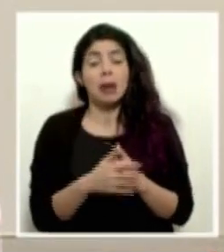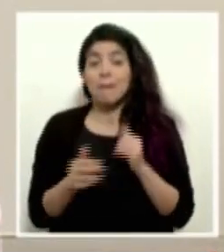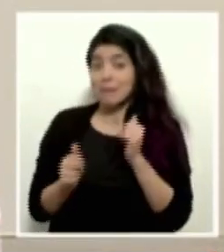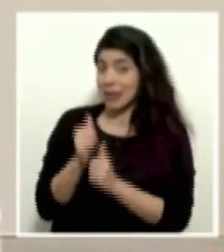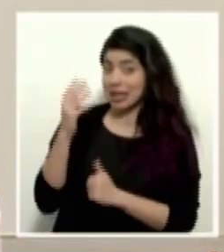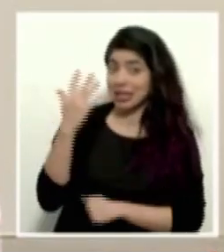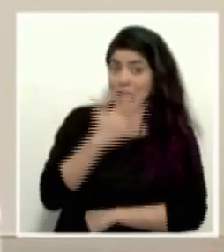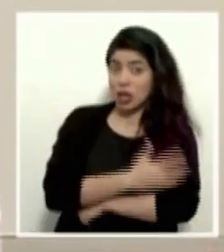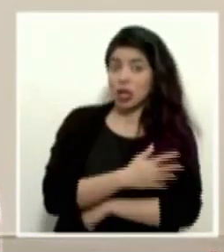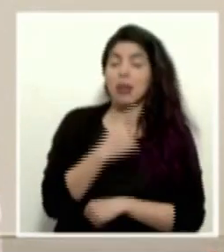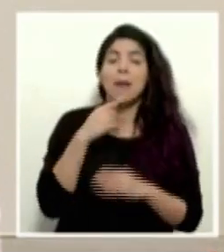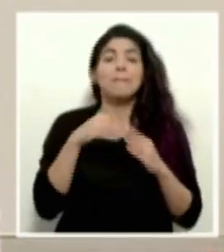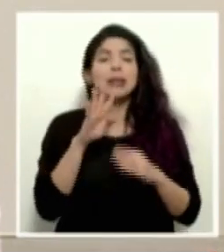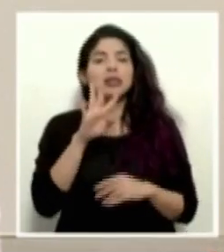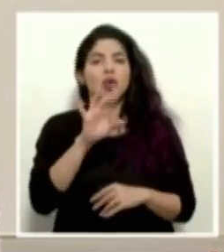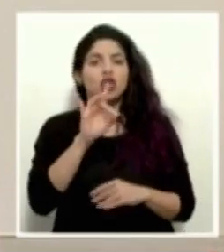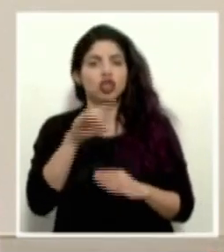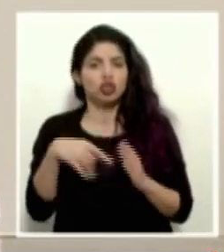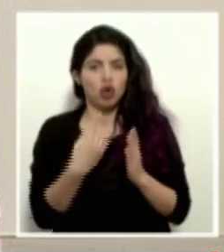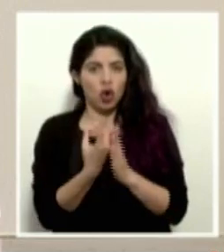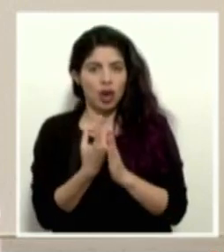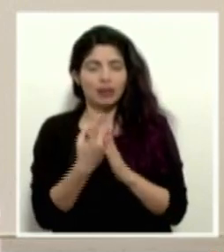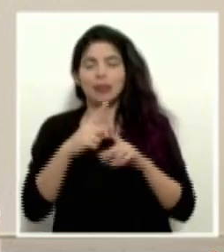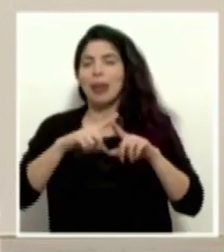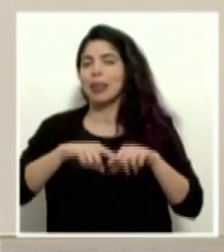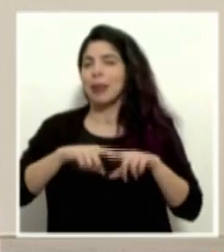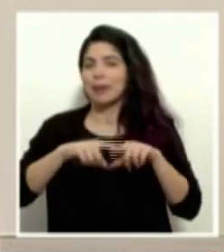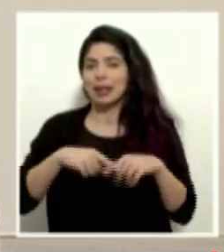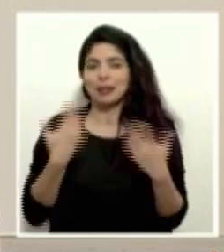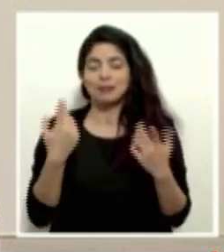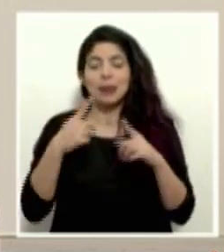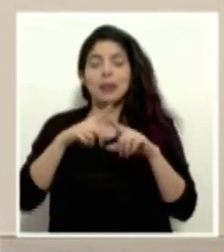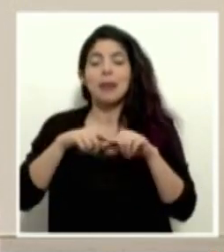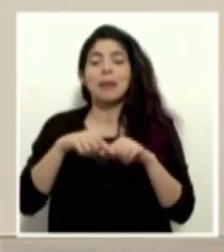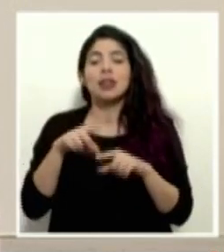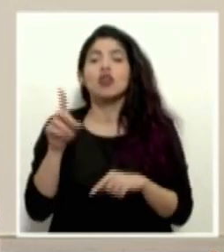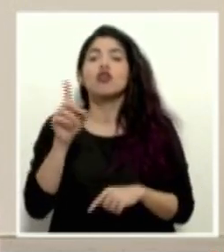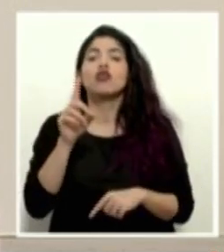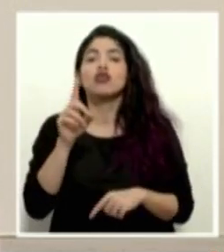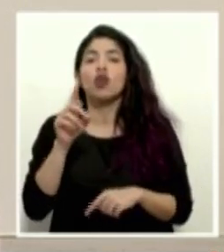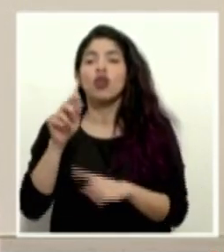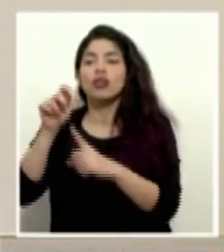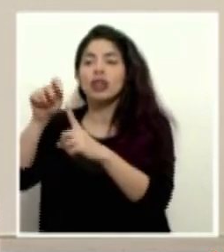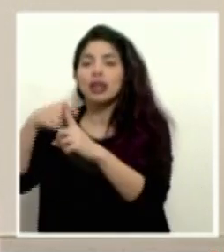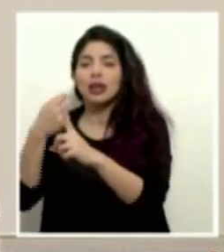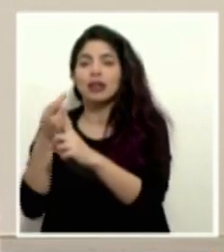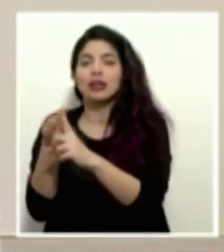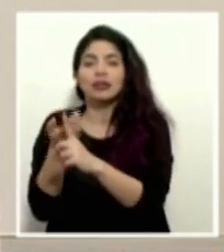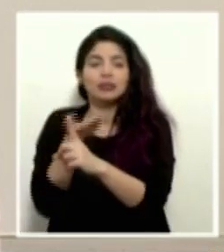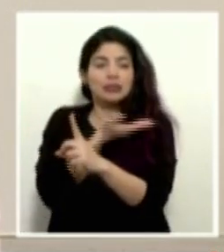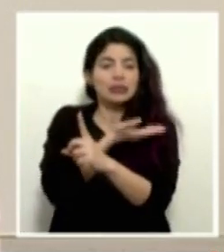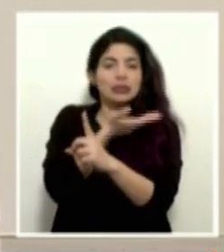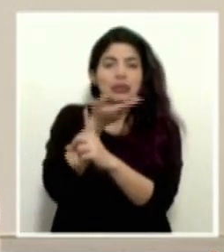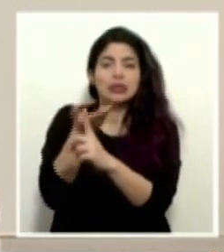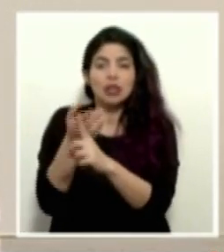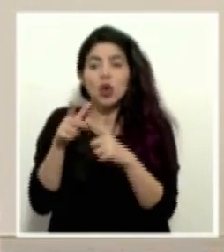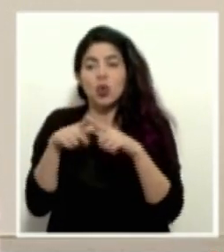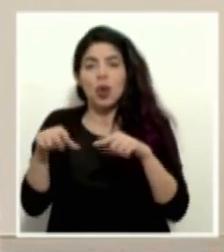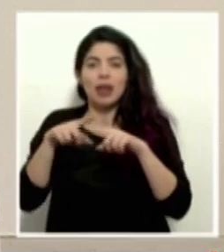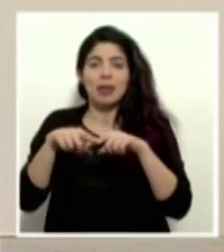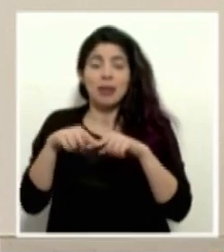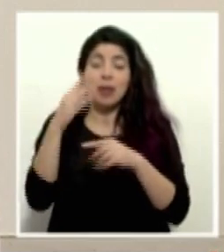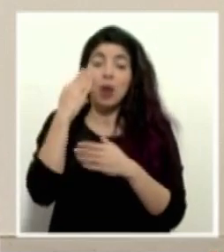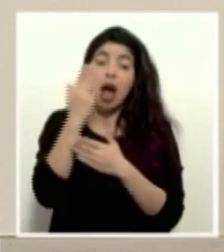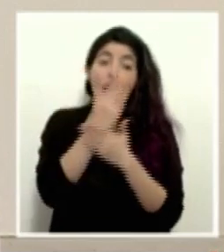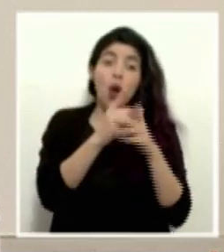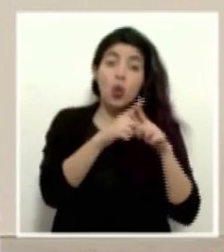más de las 48 horas. Eso va a depender porque eso va a depender justamente de dónde se está procesando la muestra y de los lugares también porque sabemos